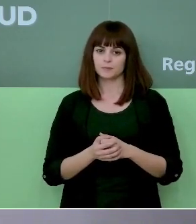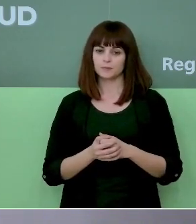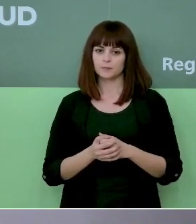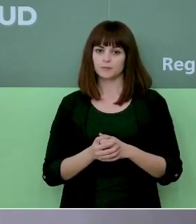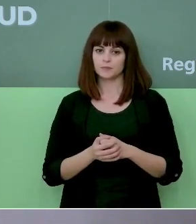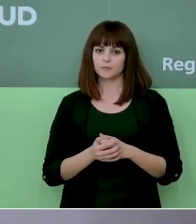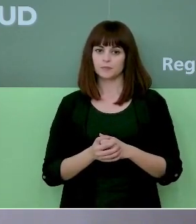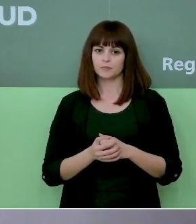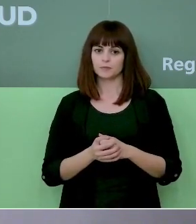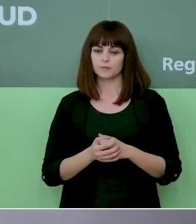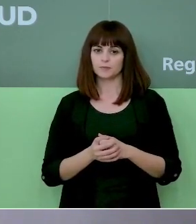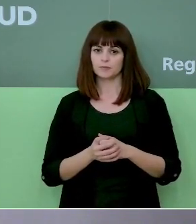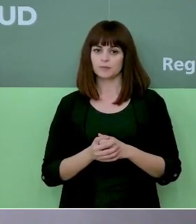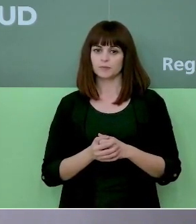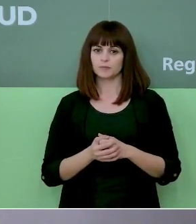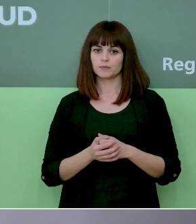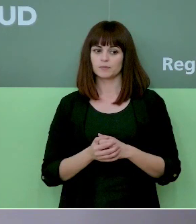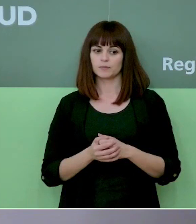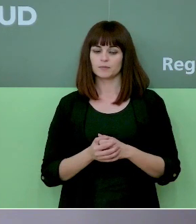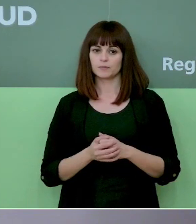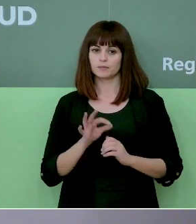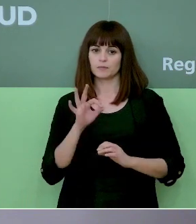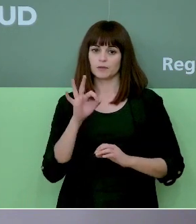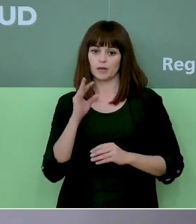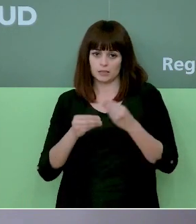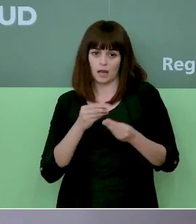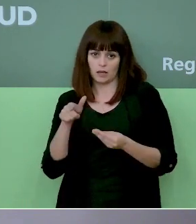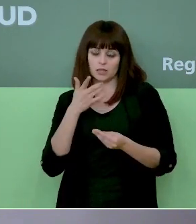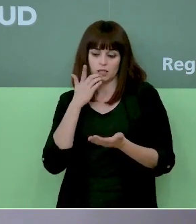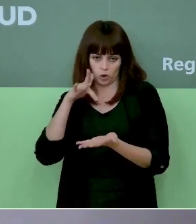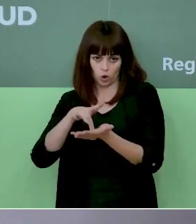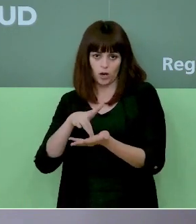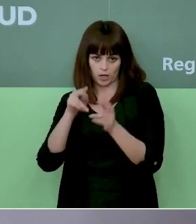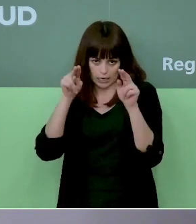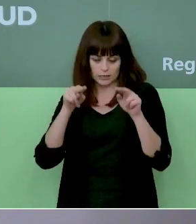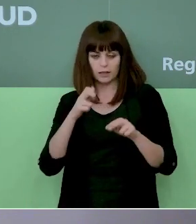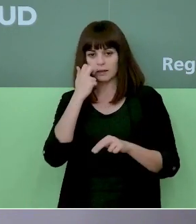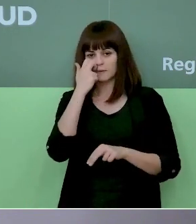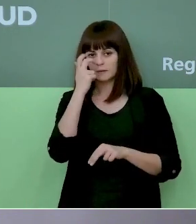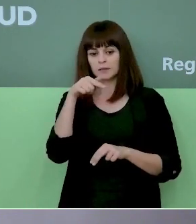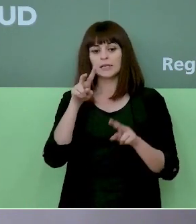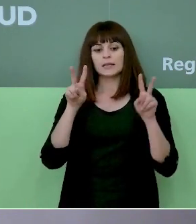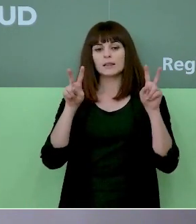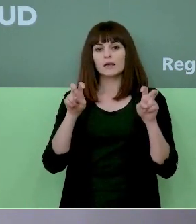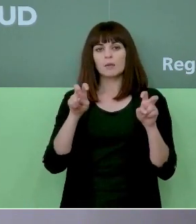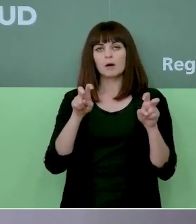se hacen y se realizan en estos casos por otra parte respecto al tema de